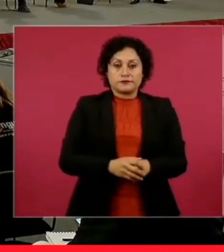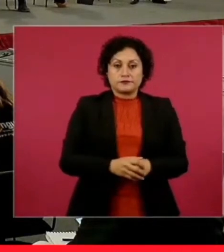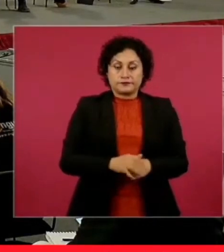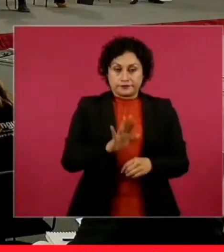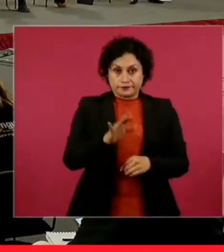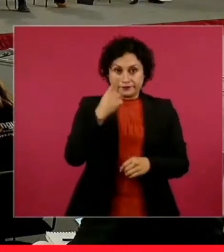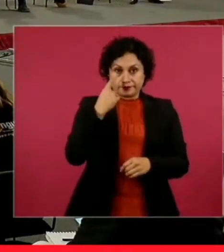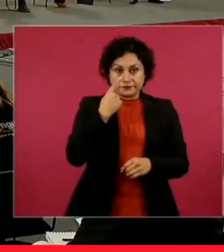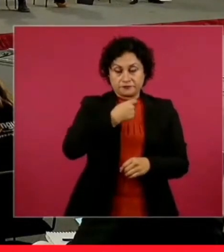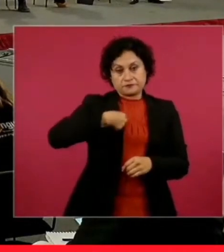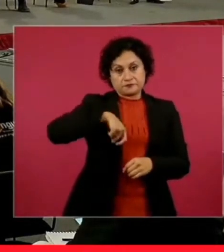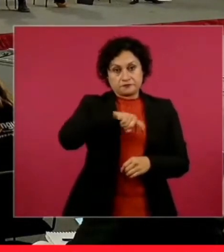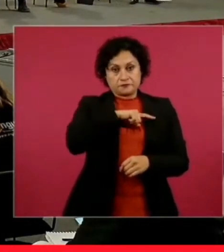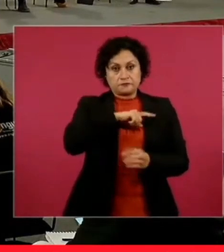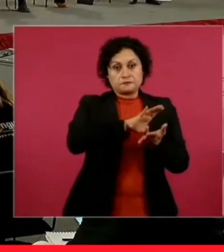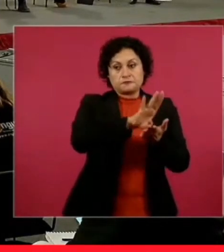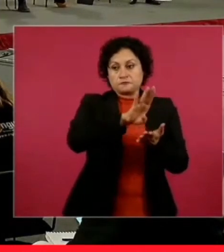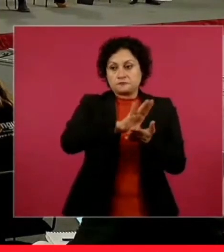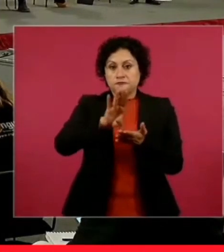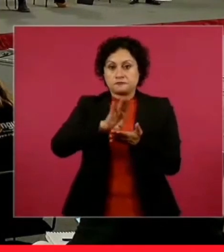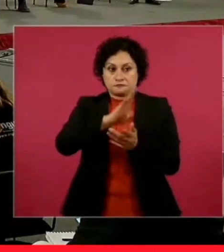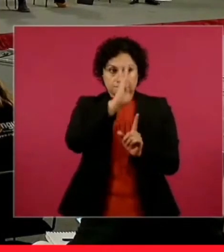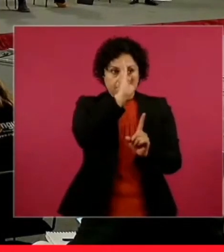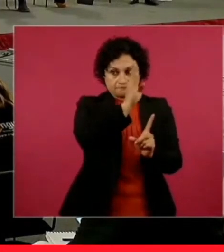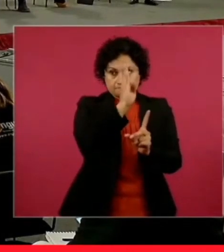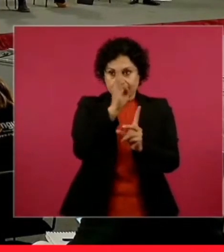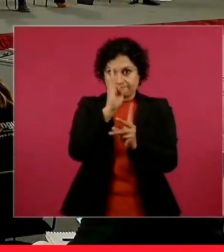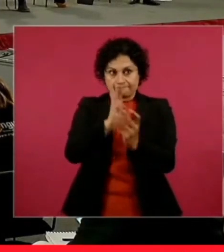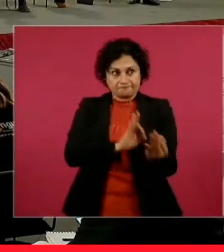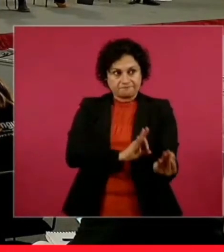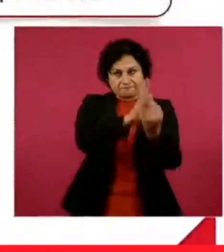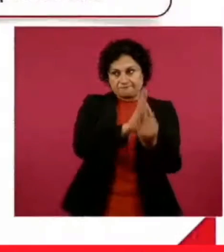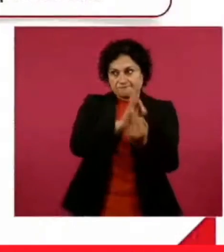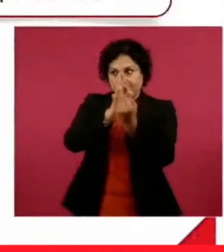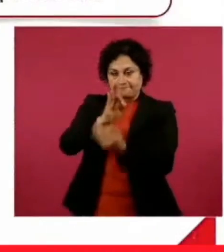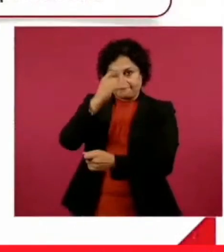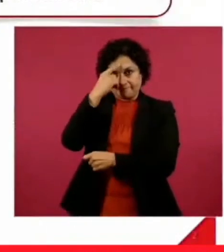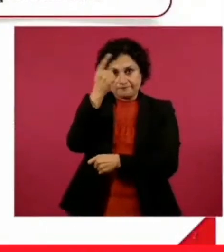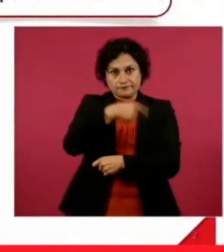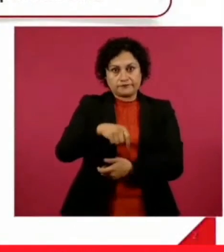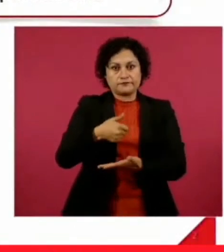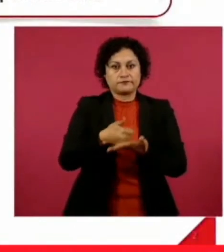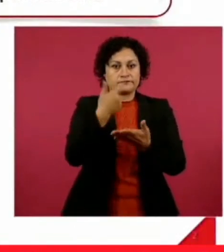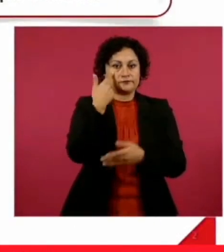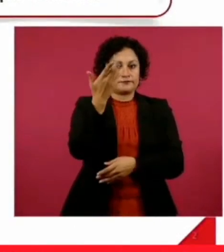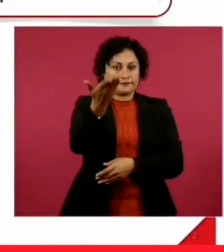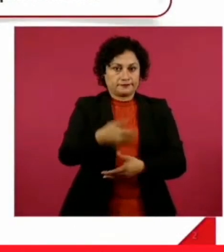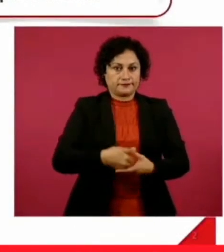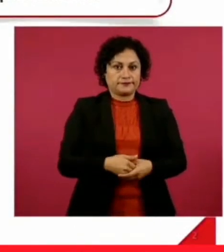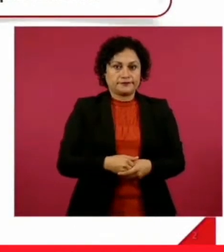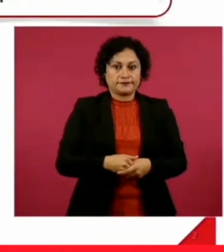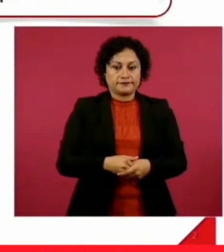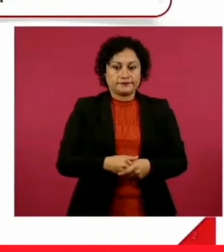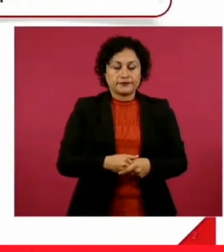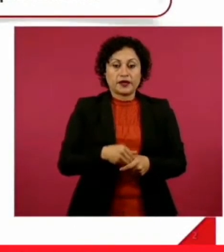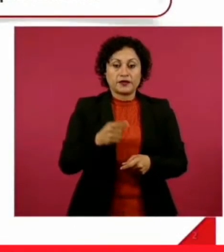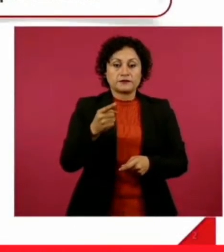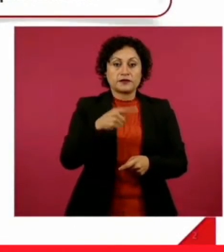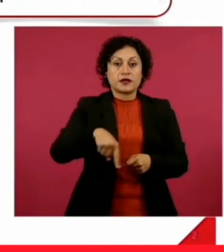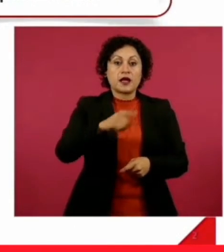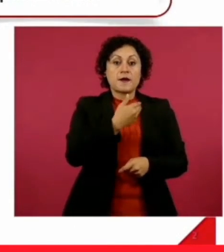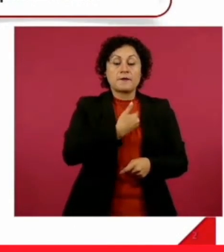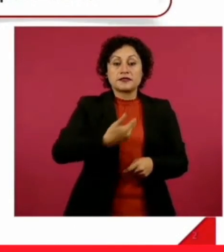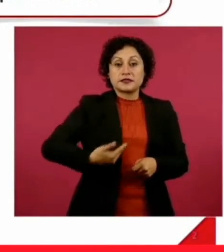créditos directos sin intermediarios para resolver las distintas necesidades de las personas. Parte de lo que nos pidió el presidente fue